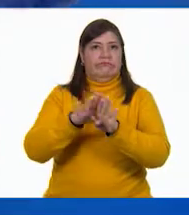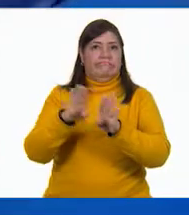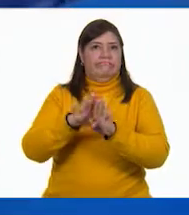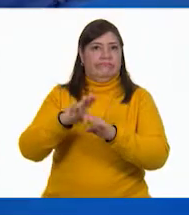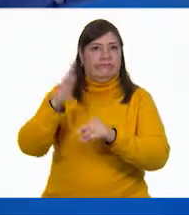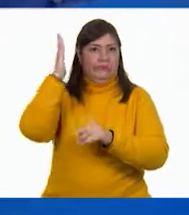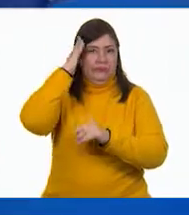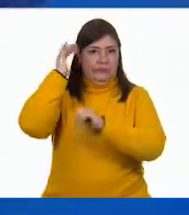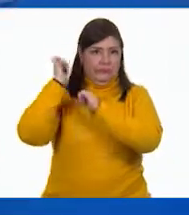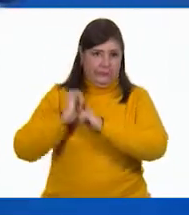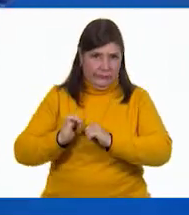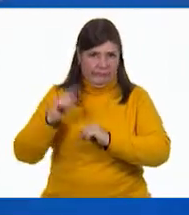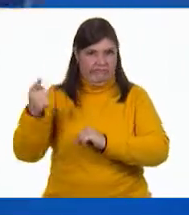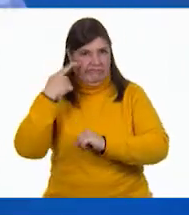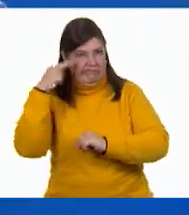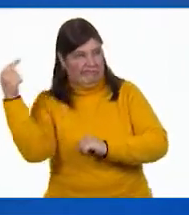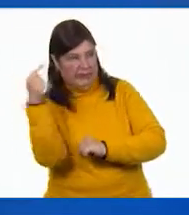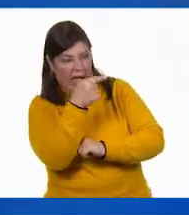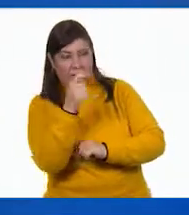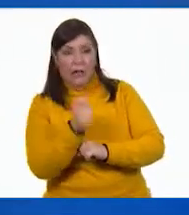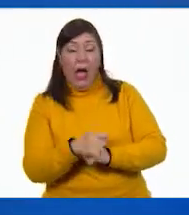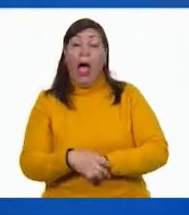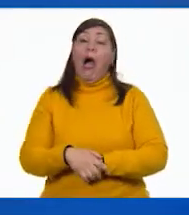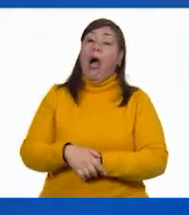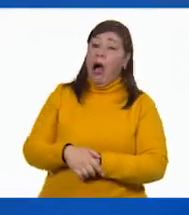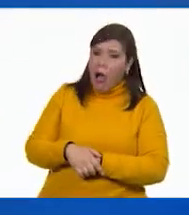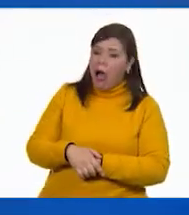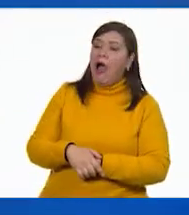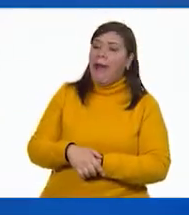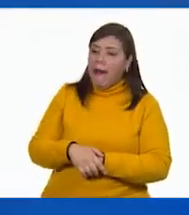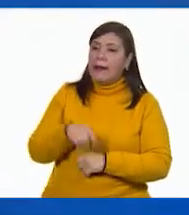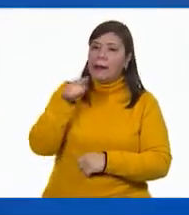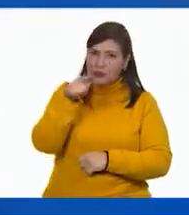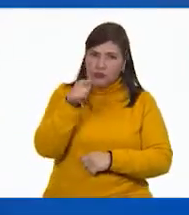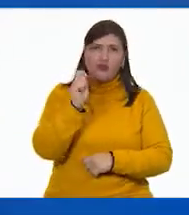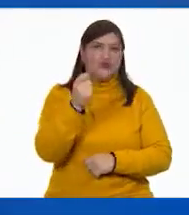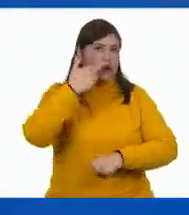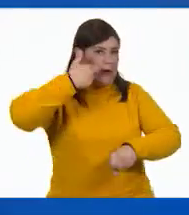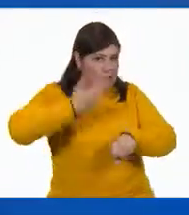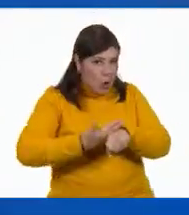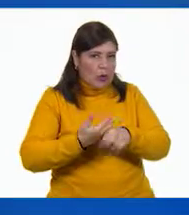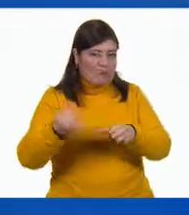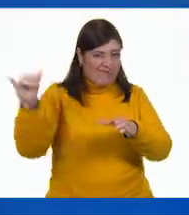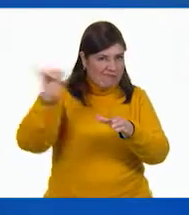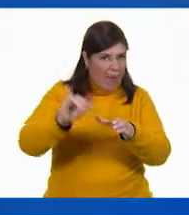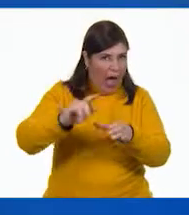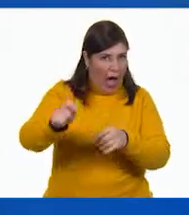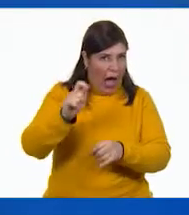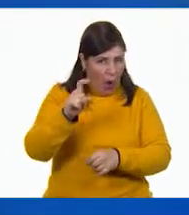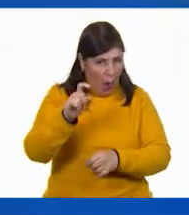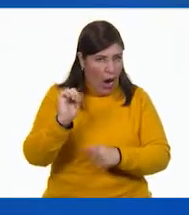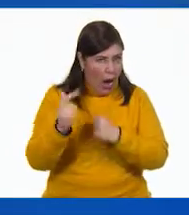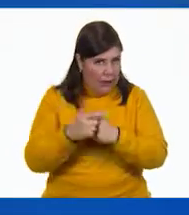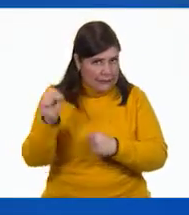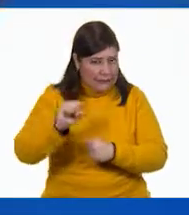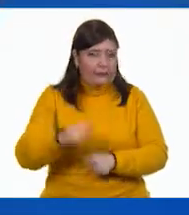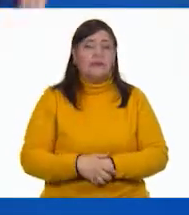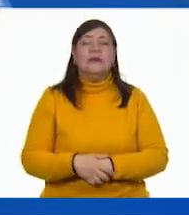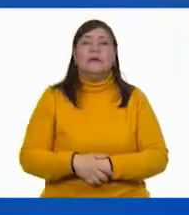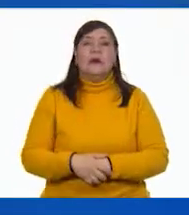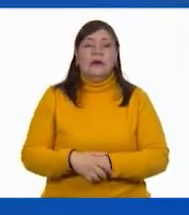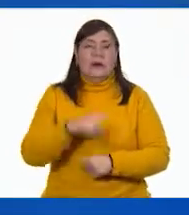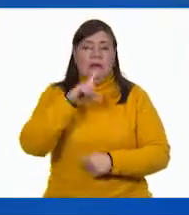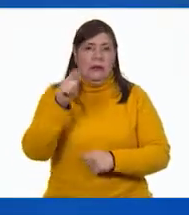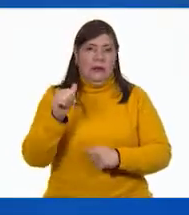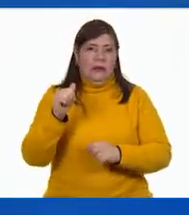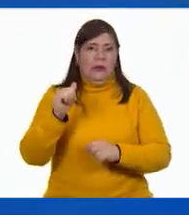dijo, ¡ah! Con que usted es el que le echó sustancias al agua. El conductor llamó al guardia que al